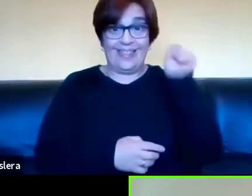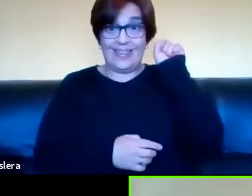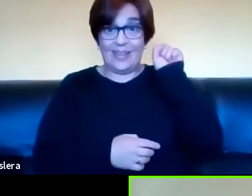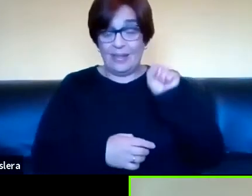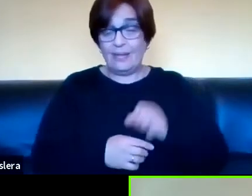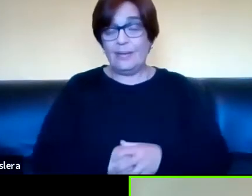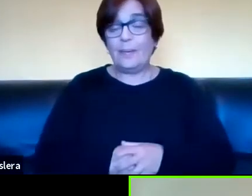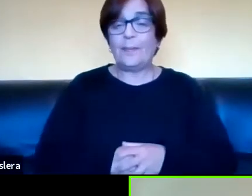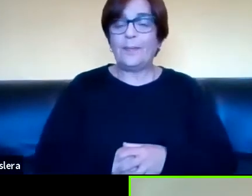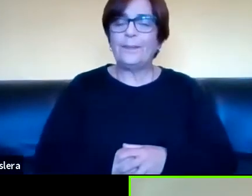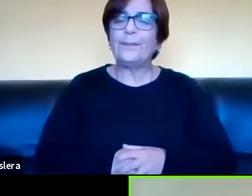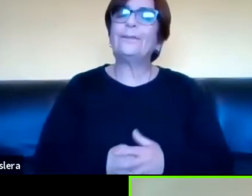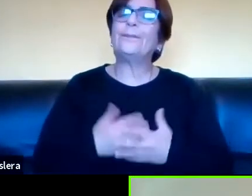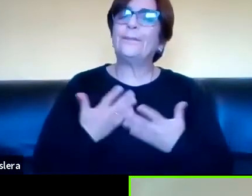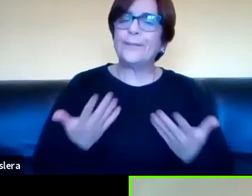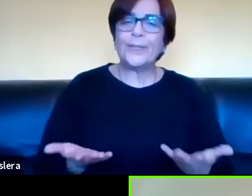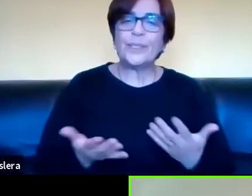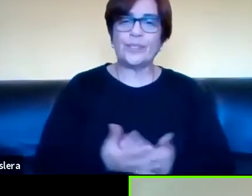entonces